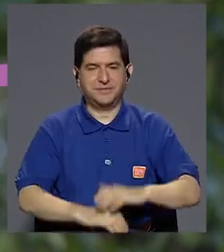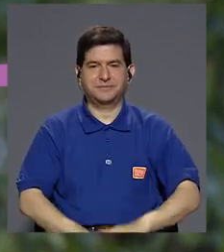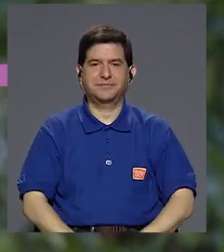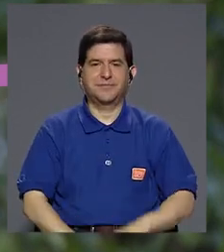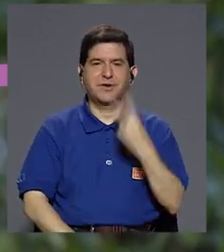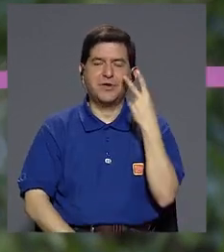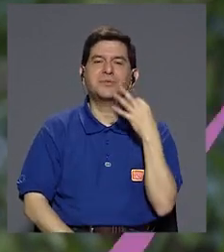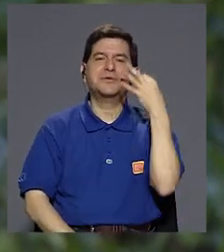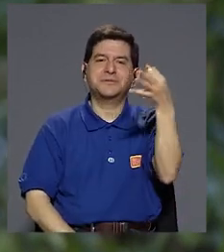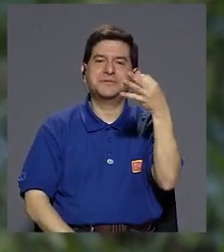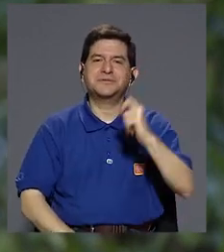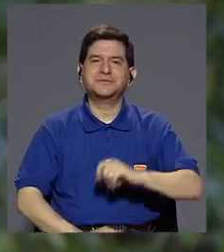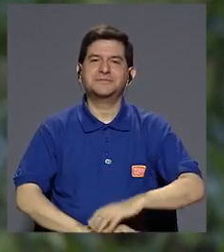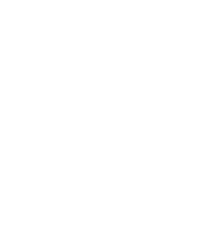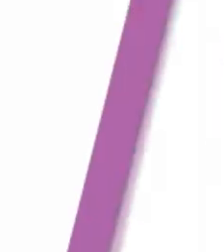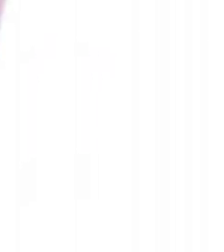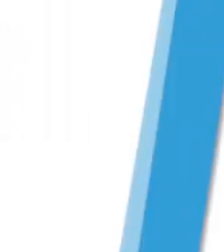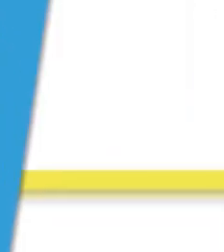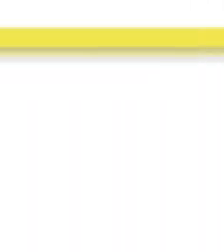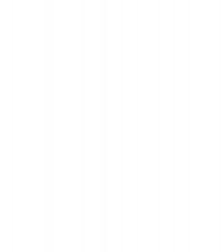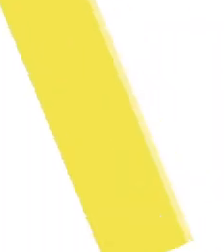gran utilidad. Hasta pronto.